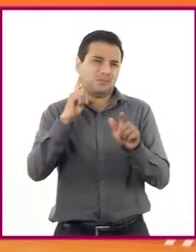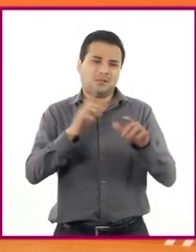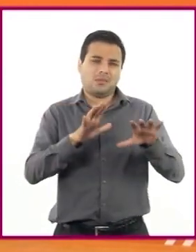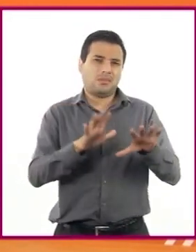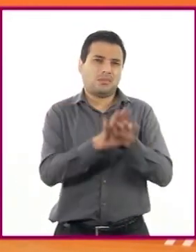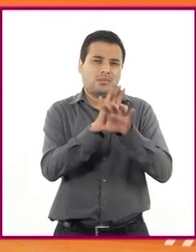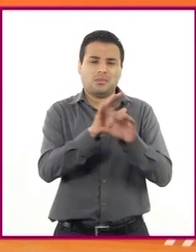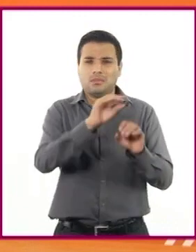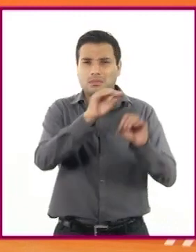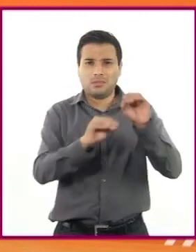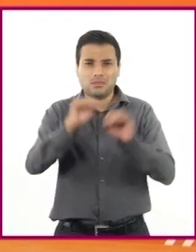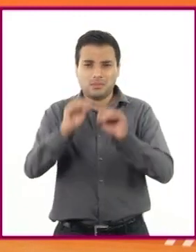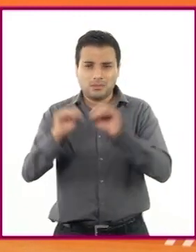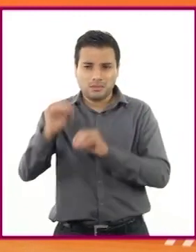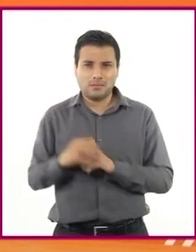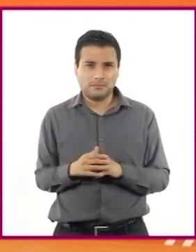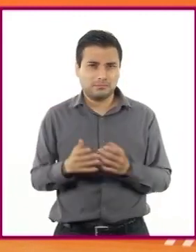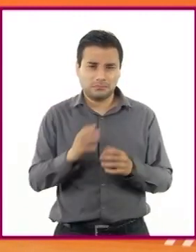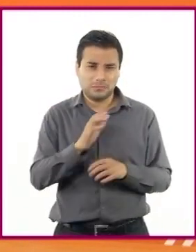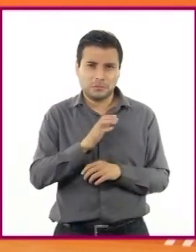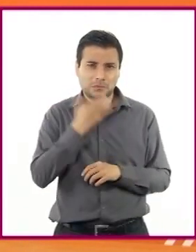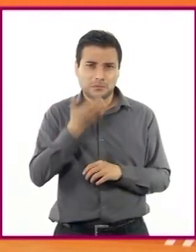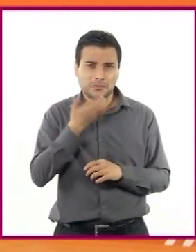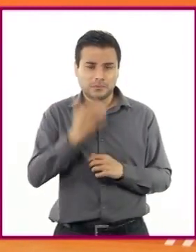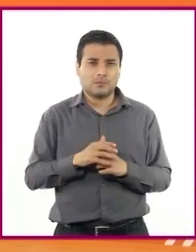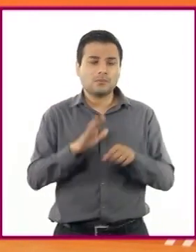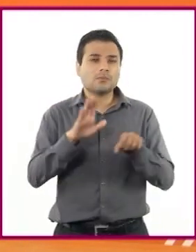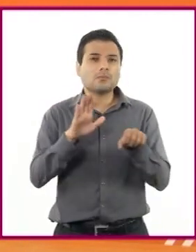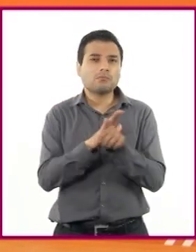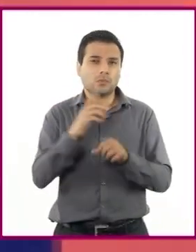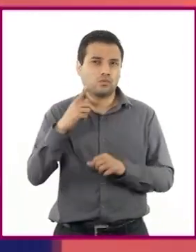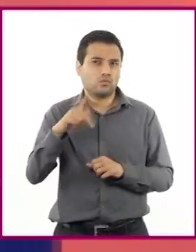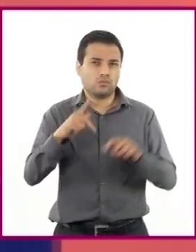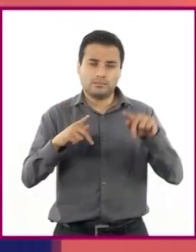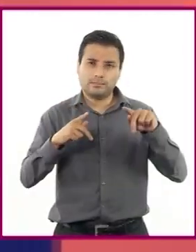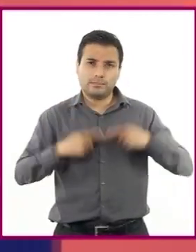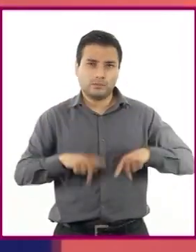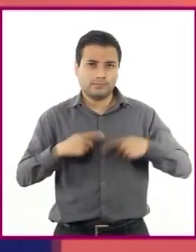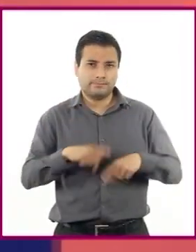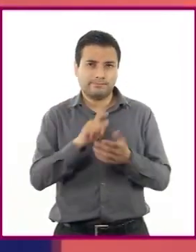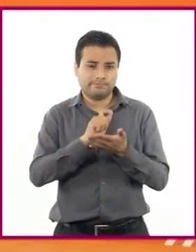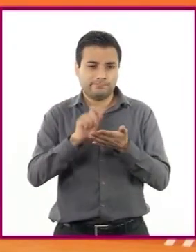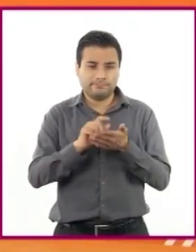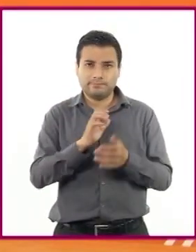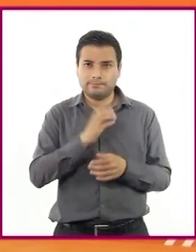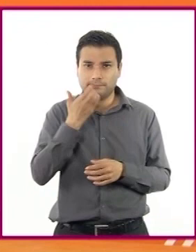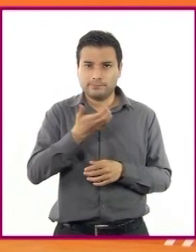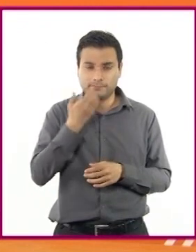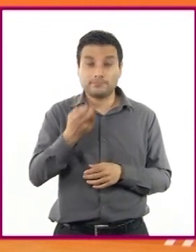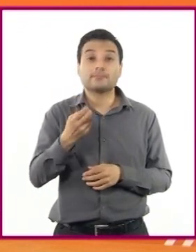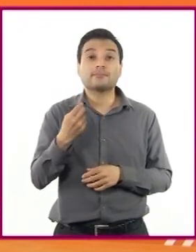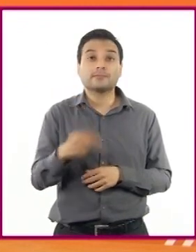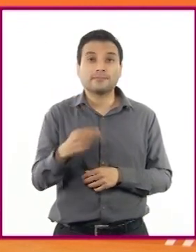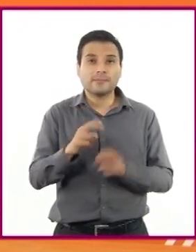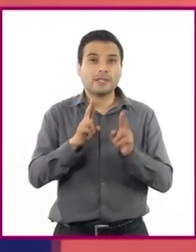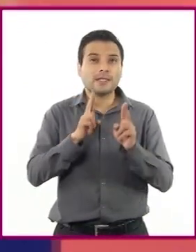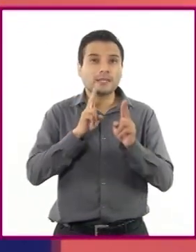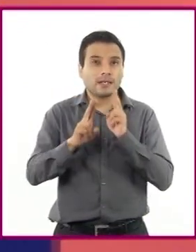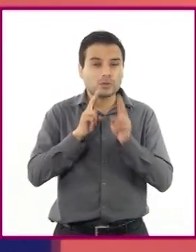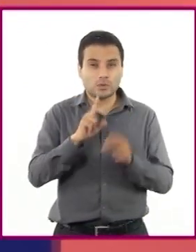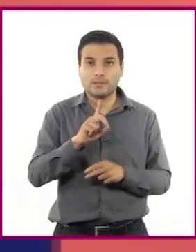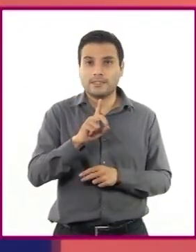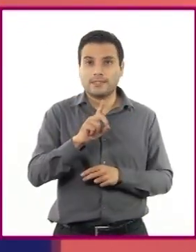El orden cronológico responde a la necesidad del escritor. Este recurso se llama narración disruptiva.